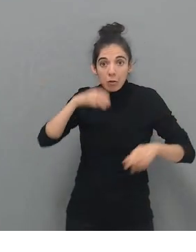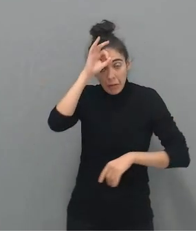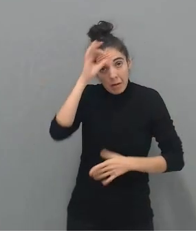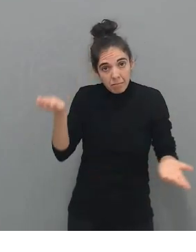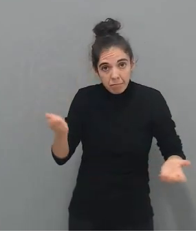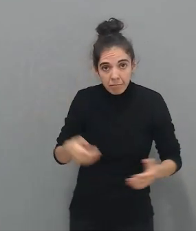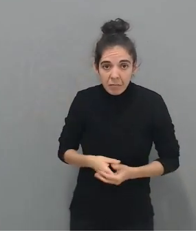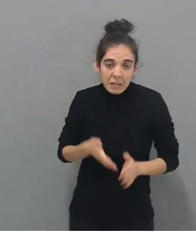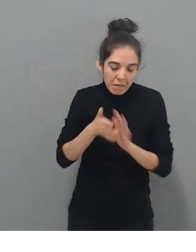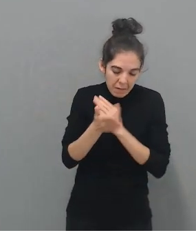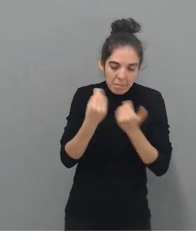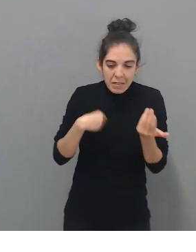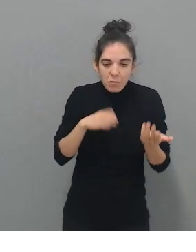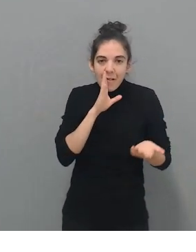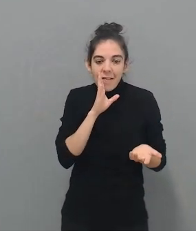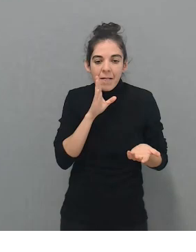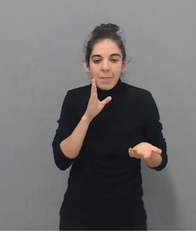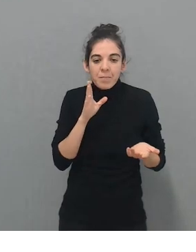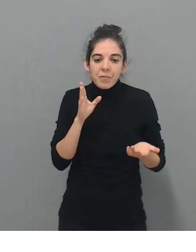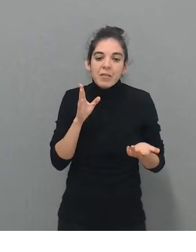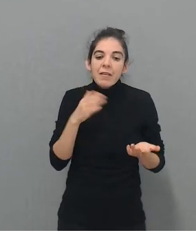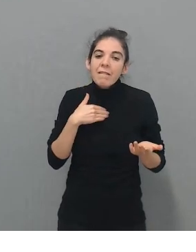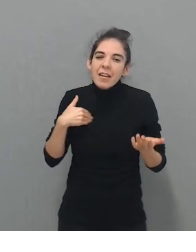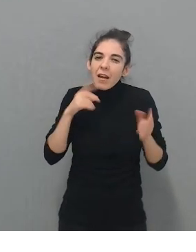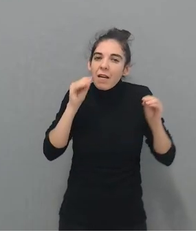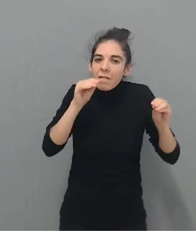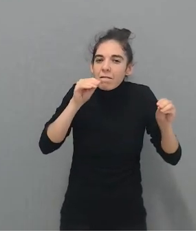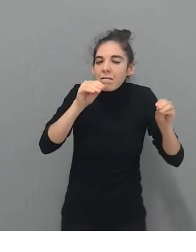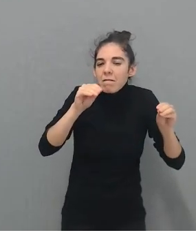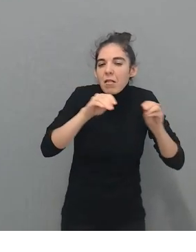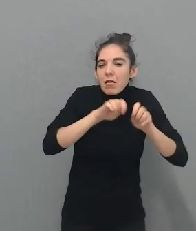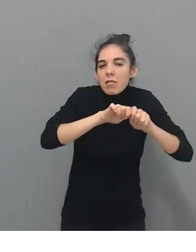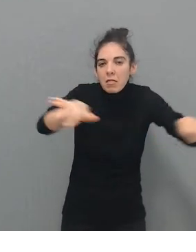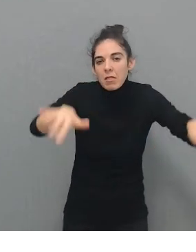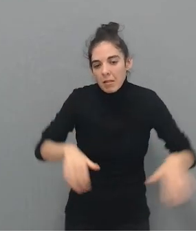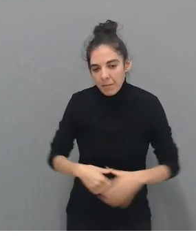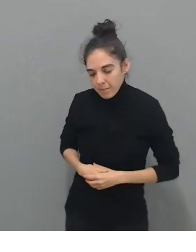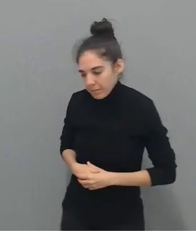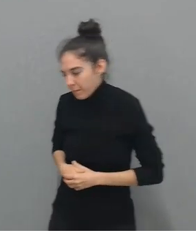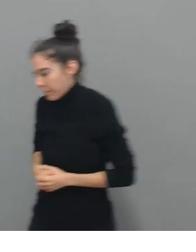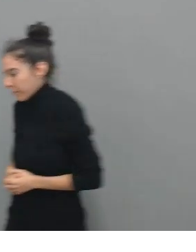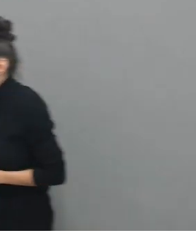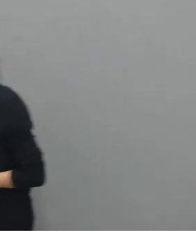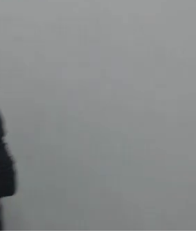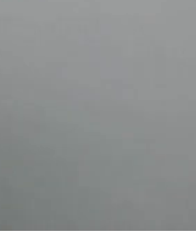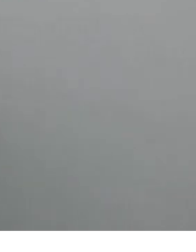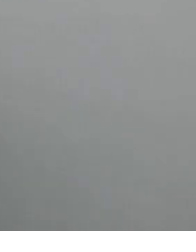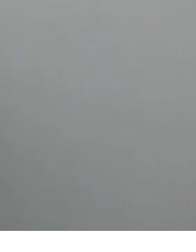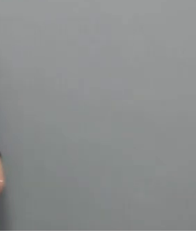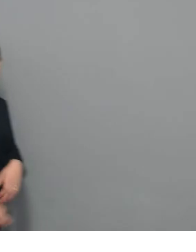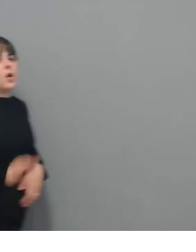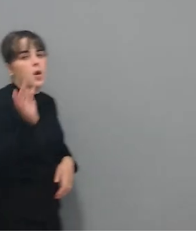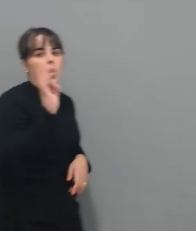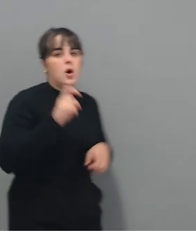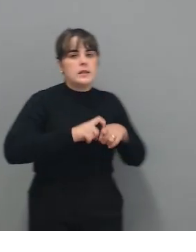Entonces, un poco… Ahí es donde queremos nosotros calar con el mensaje de aljura. O los tipos de interés, que ya sabéis que están a punto de bajar un 0